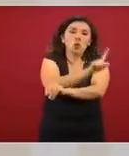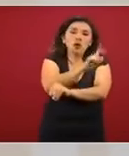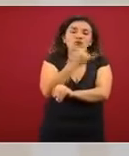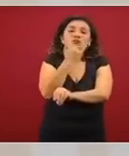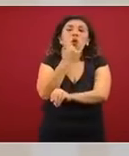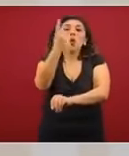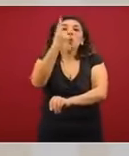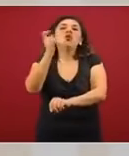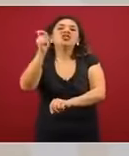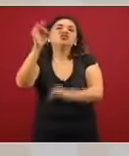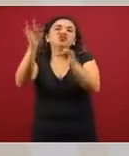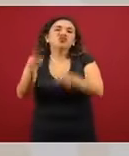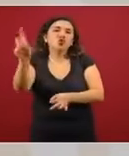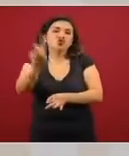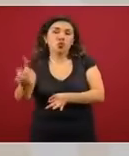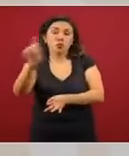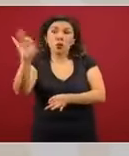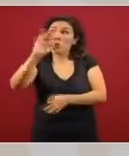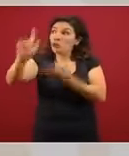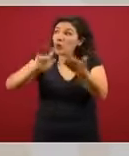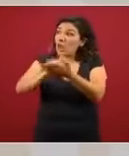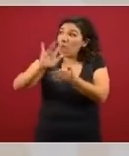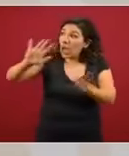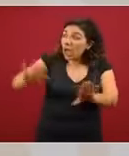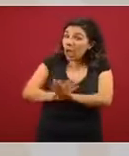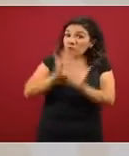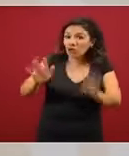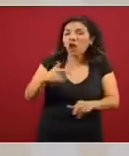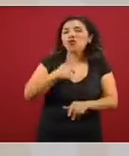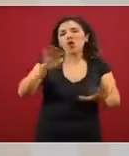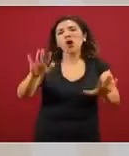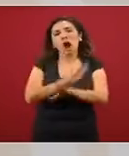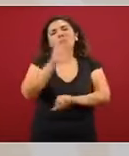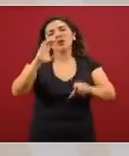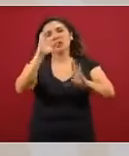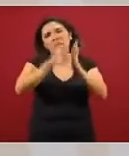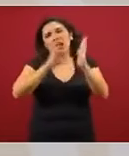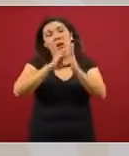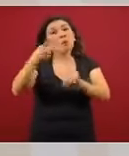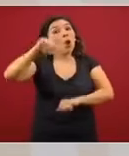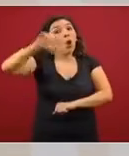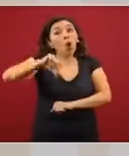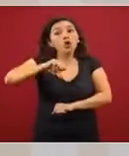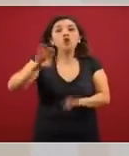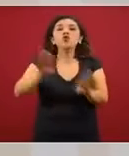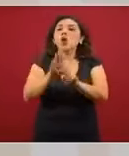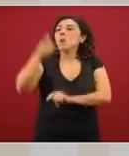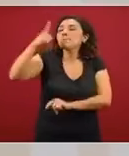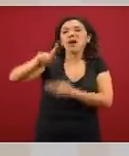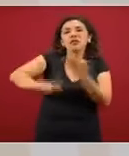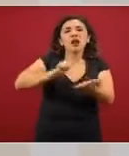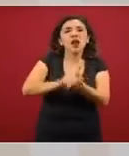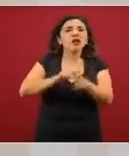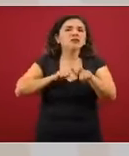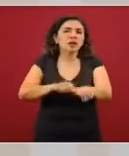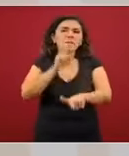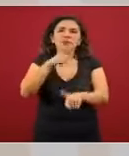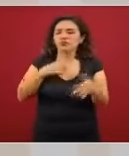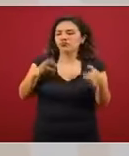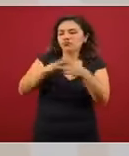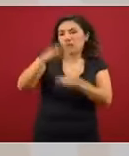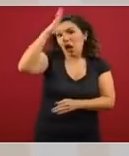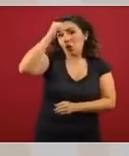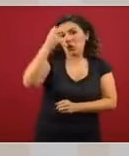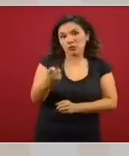en el momento en que cambie la ley, podremos cambiar el calendario, pero hoy nos regimos por la ley vigente, como debe de ser.